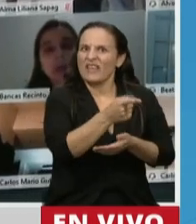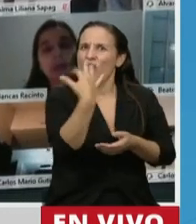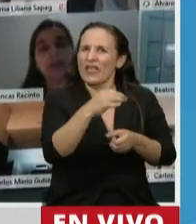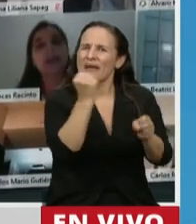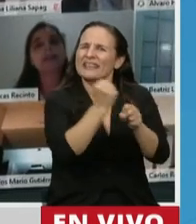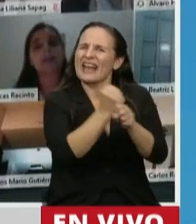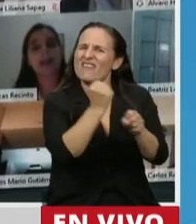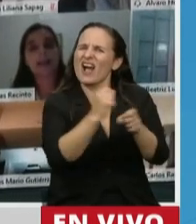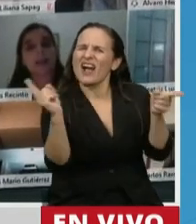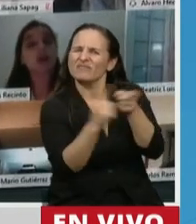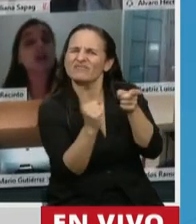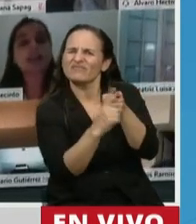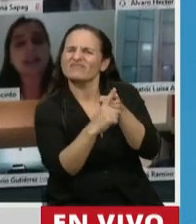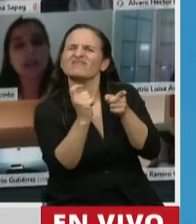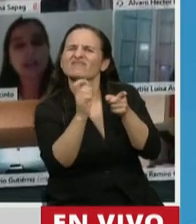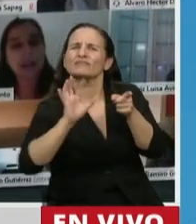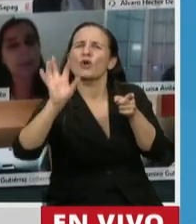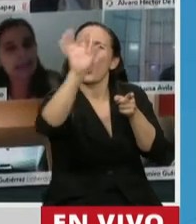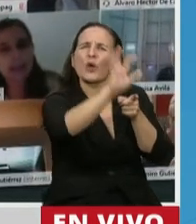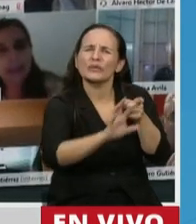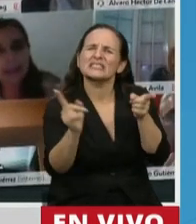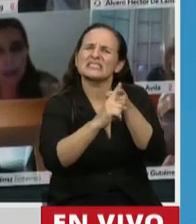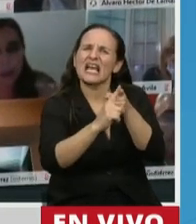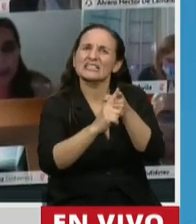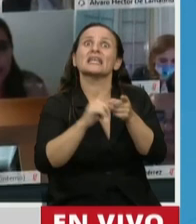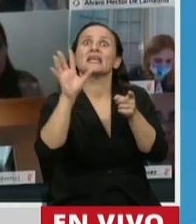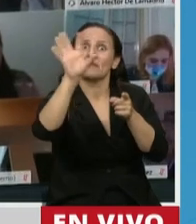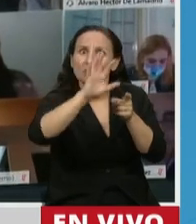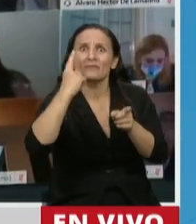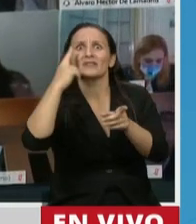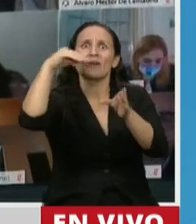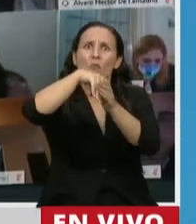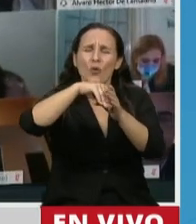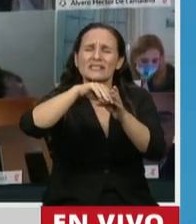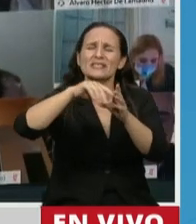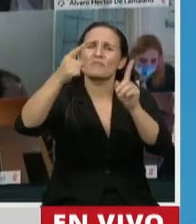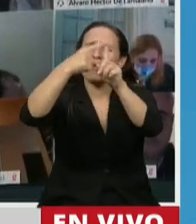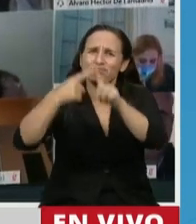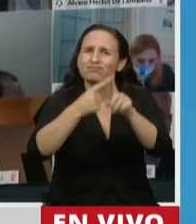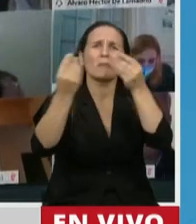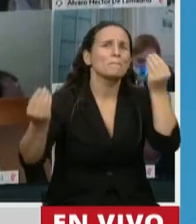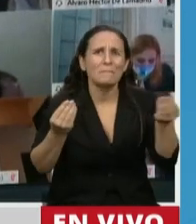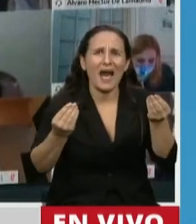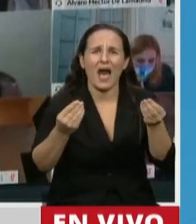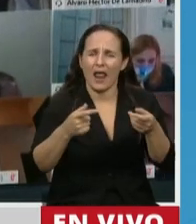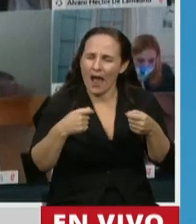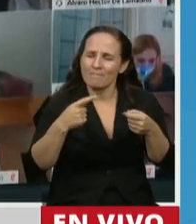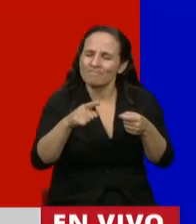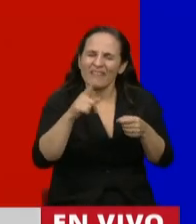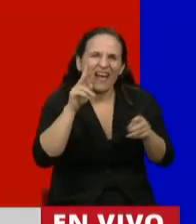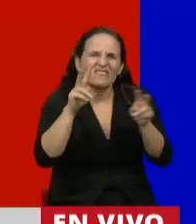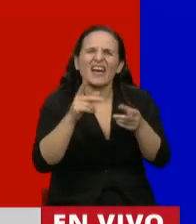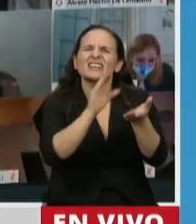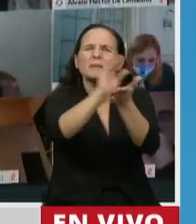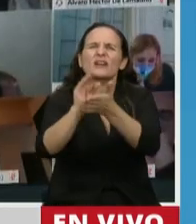coordinación especialmente con las provincias, y dentro de ellas con los municipios, para garantizar la equidad, y sobre todo la prioridad de las